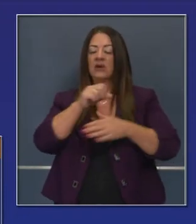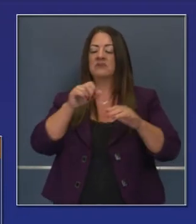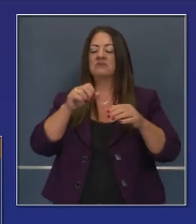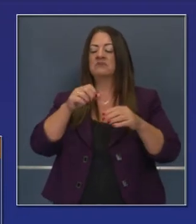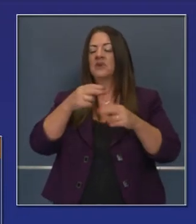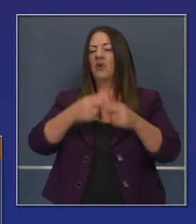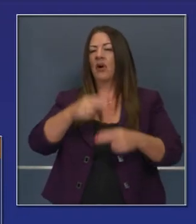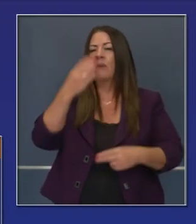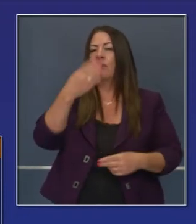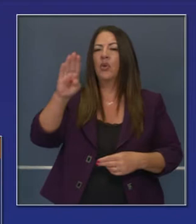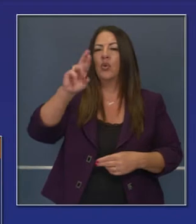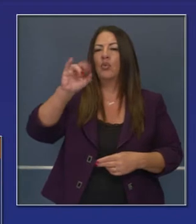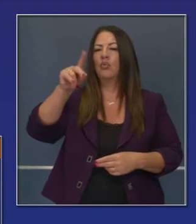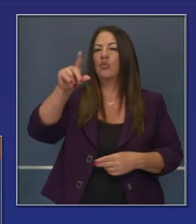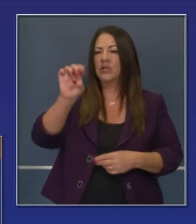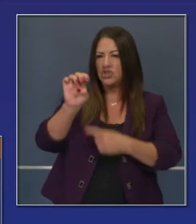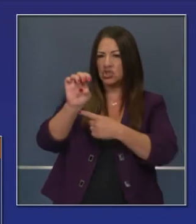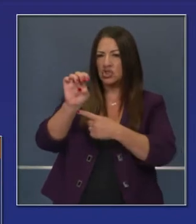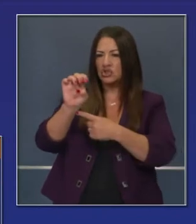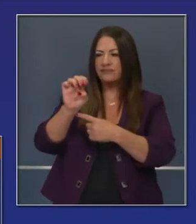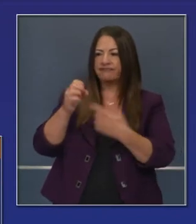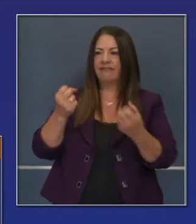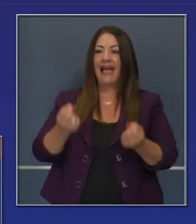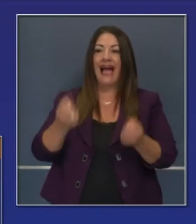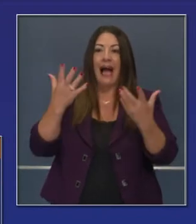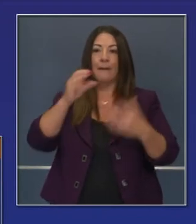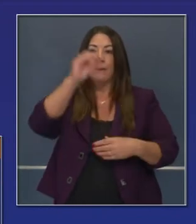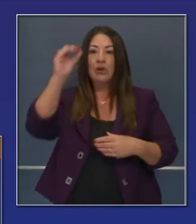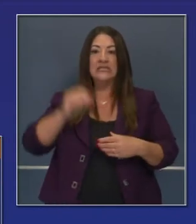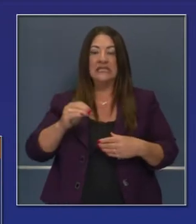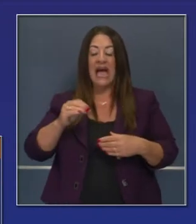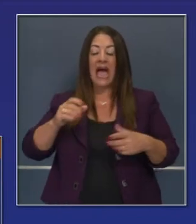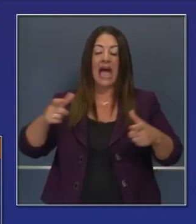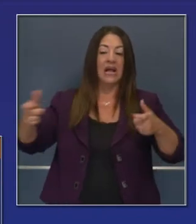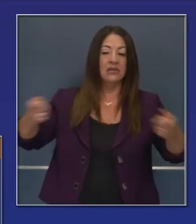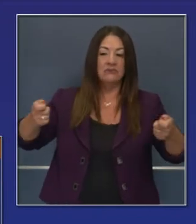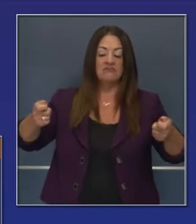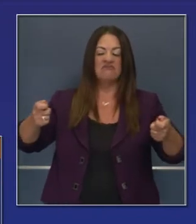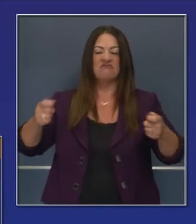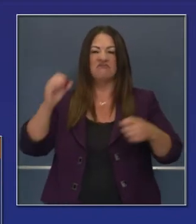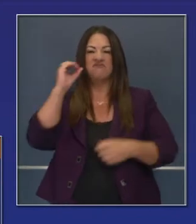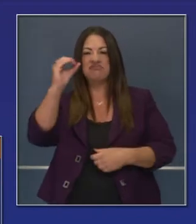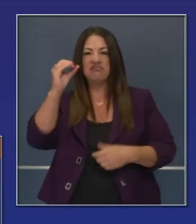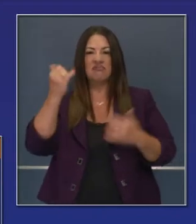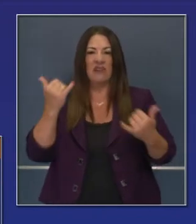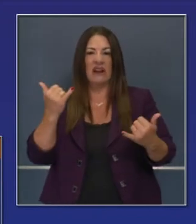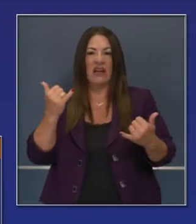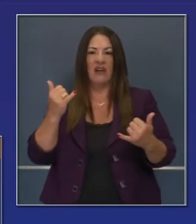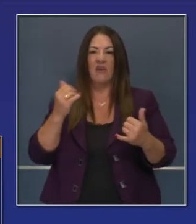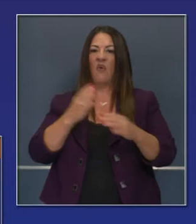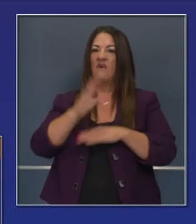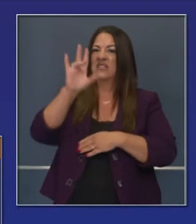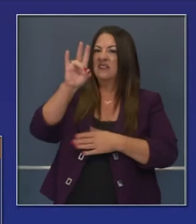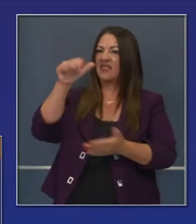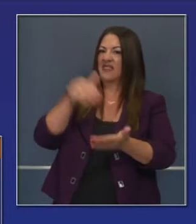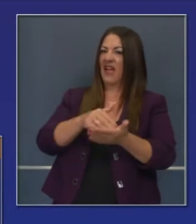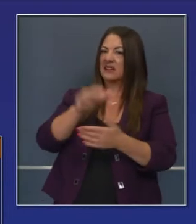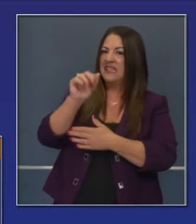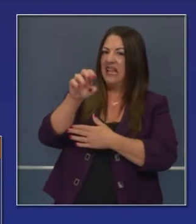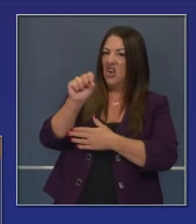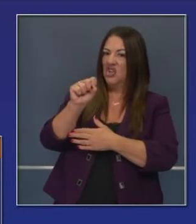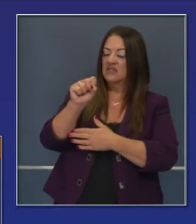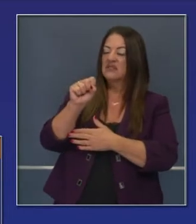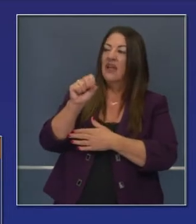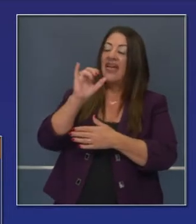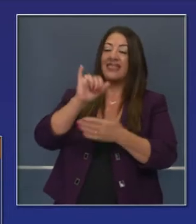Ridge, también en el condado de Orange, cerca de Yorvalinda. Hay 0% de contención, lamentablemente, 7 mil acres quemados ahí. También